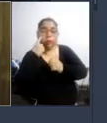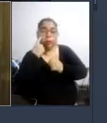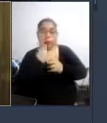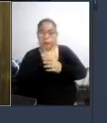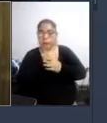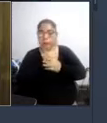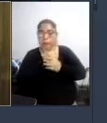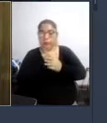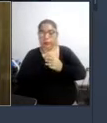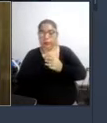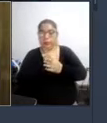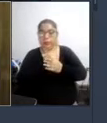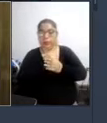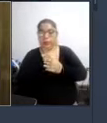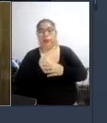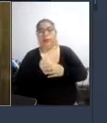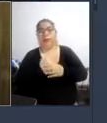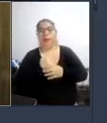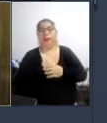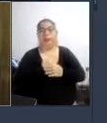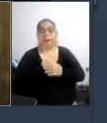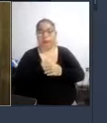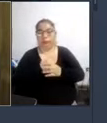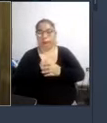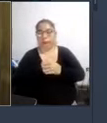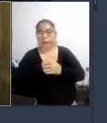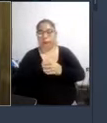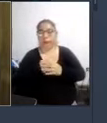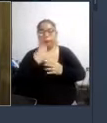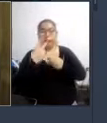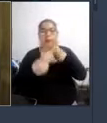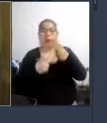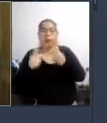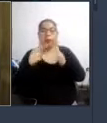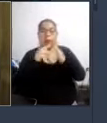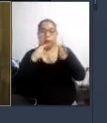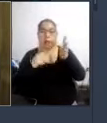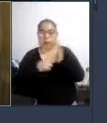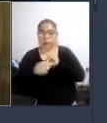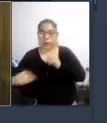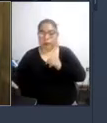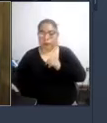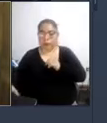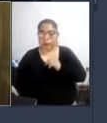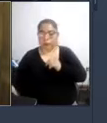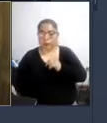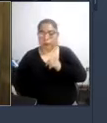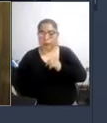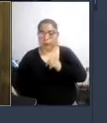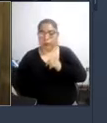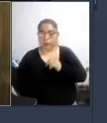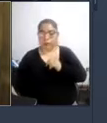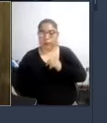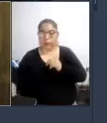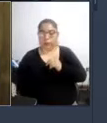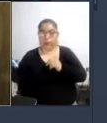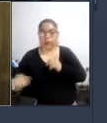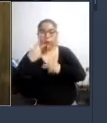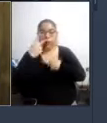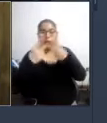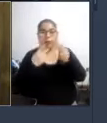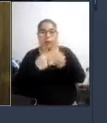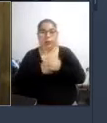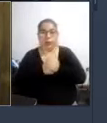y he participado tangencialmente en los proyectos como Jaime Huerta como Marivero